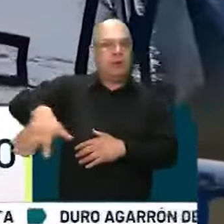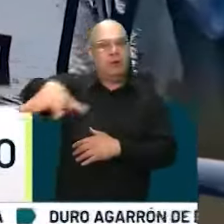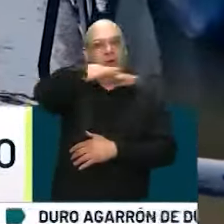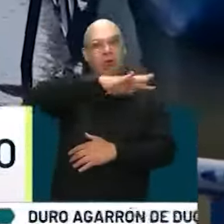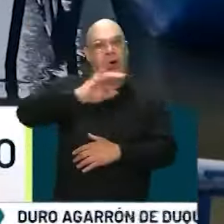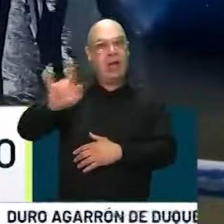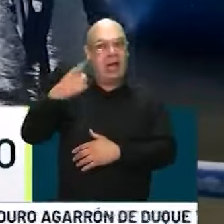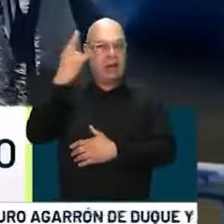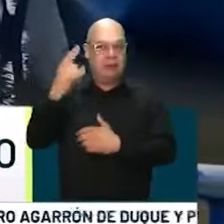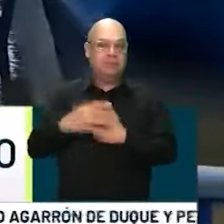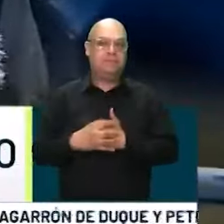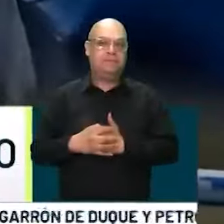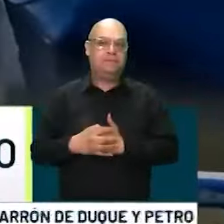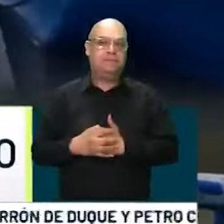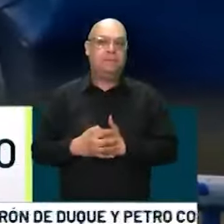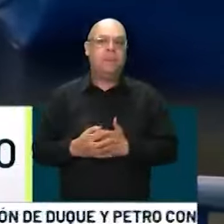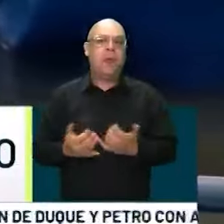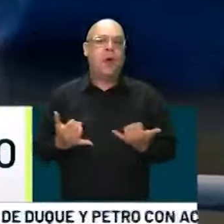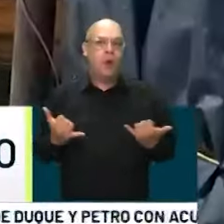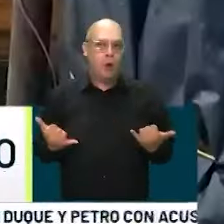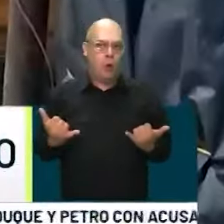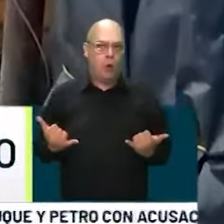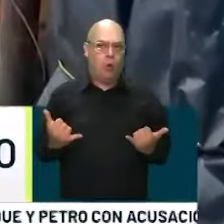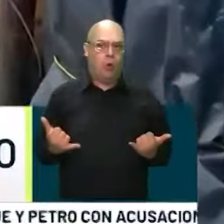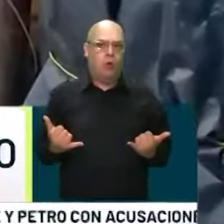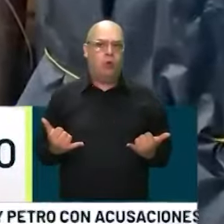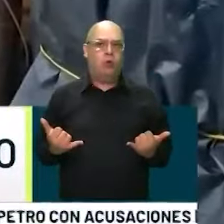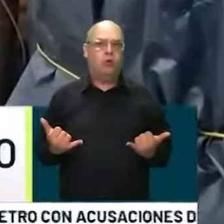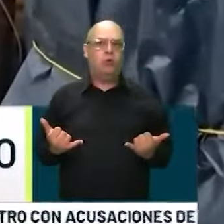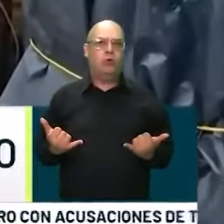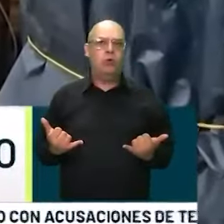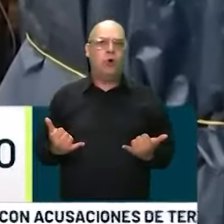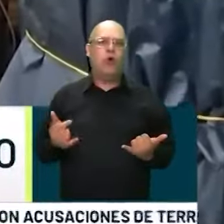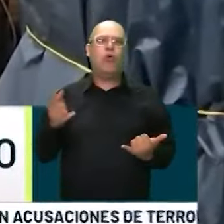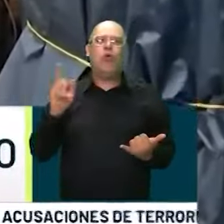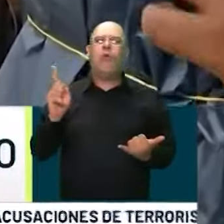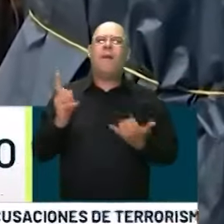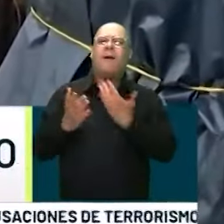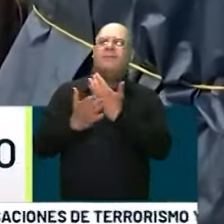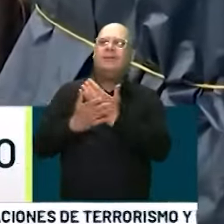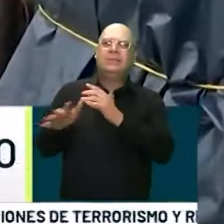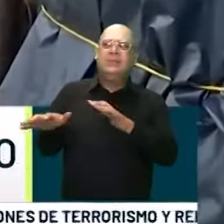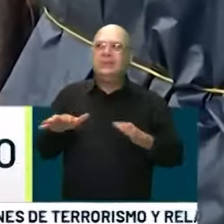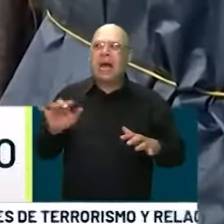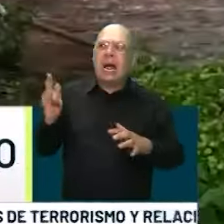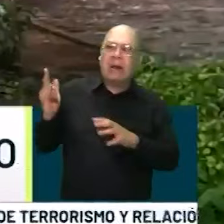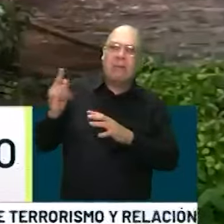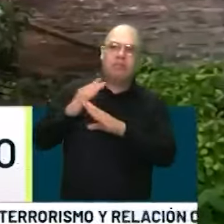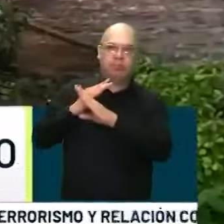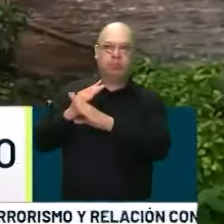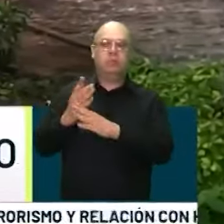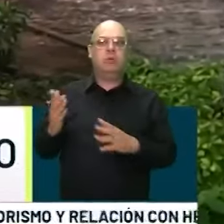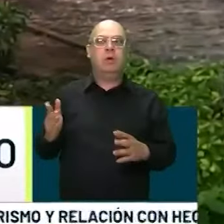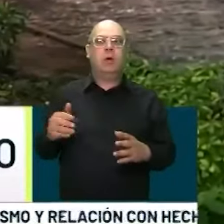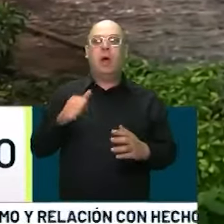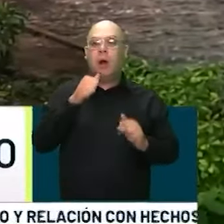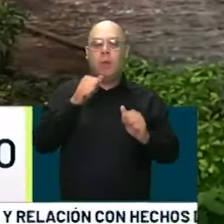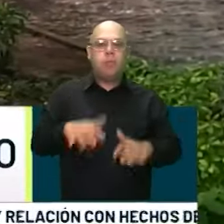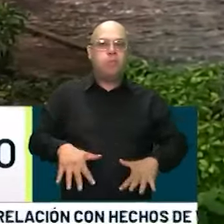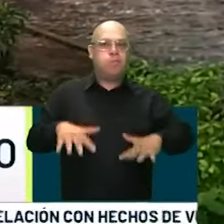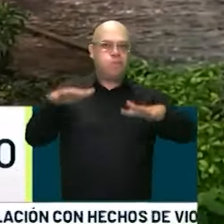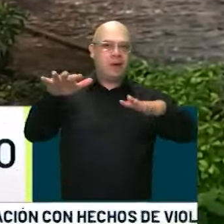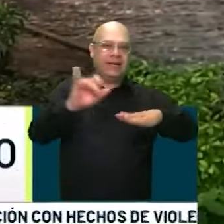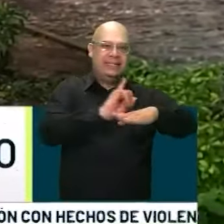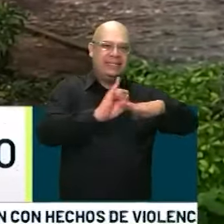nos reportan por gestión del riesgo, inundación de pronto en las islas, aledaños